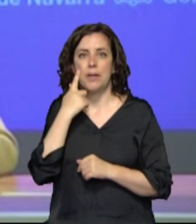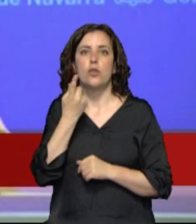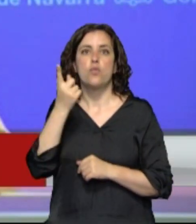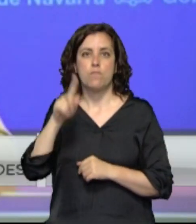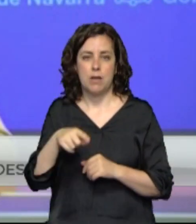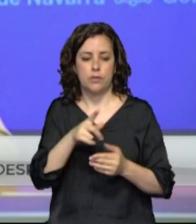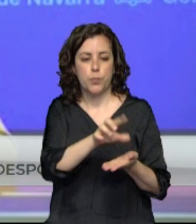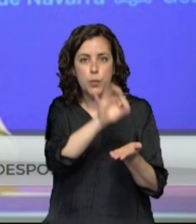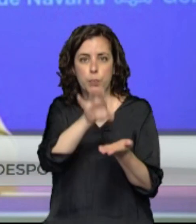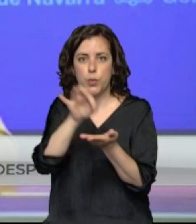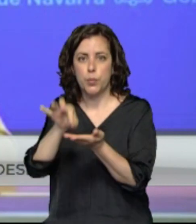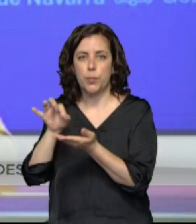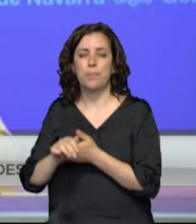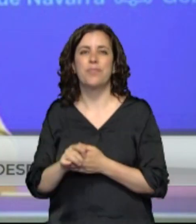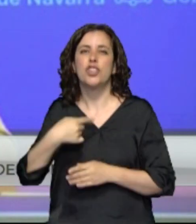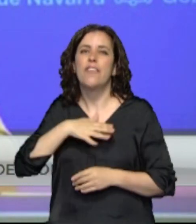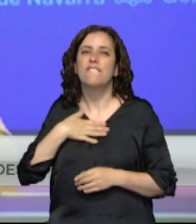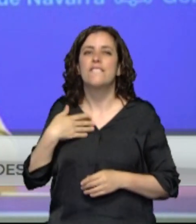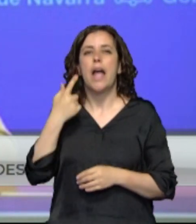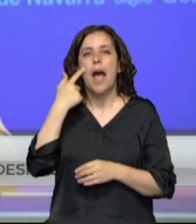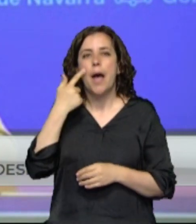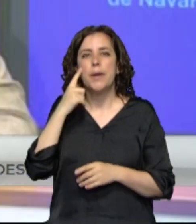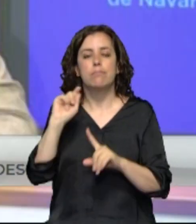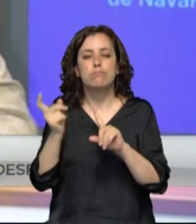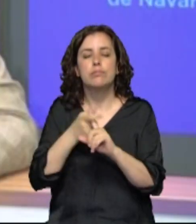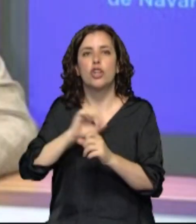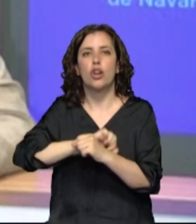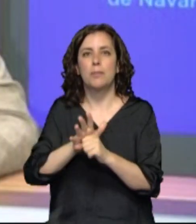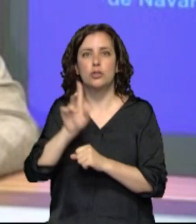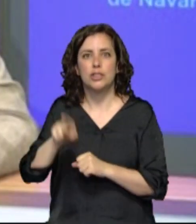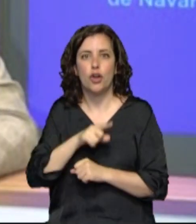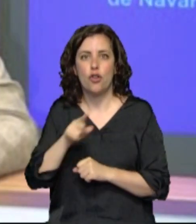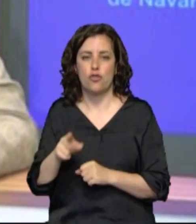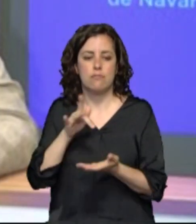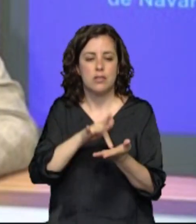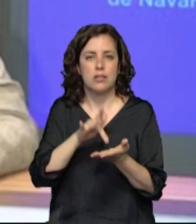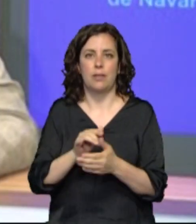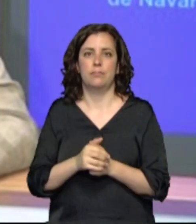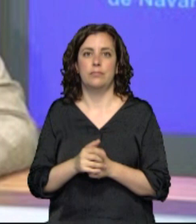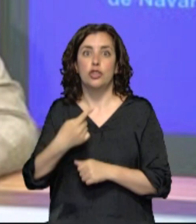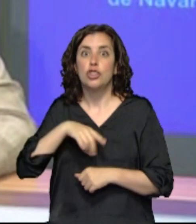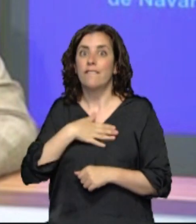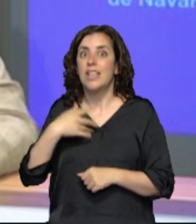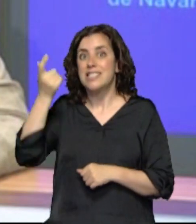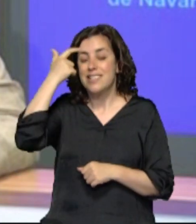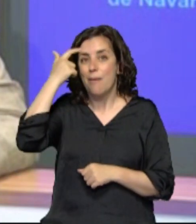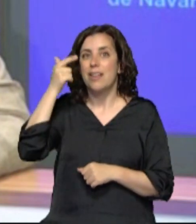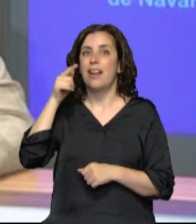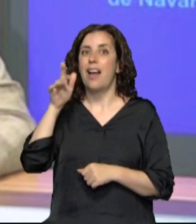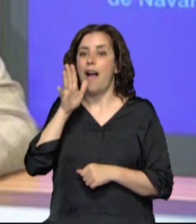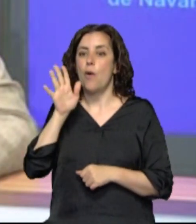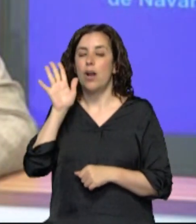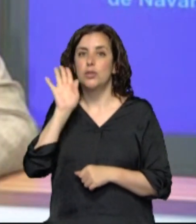si a través de su análisis se advierte la presencia del virus. Y, por tanto, saber si existen ciudadanos y ciudadanas